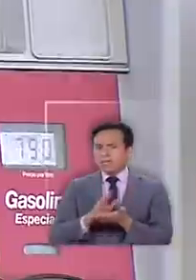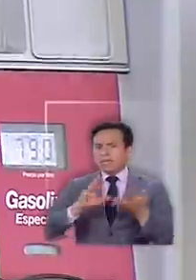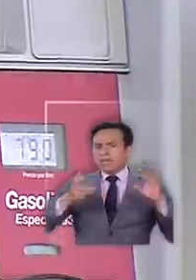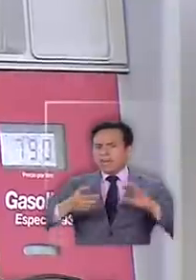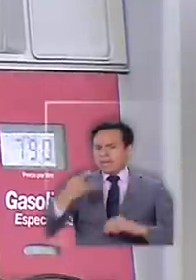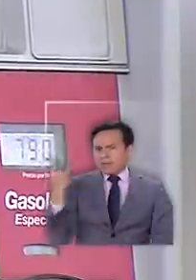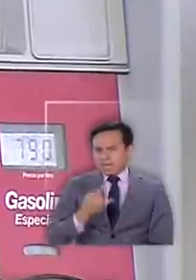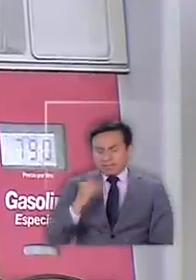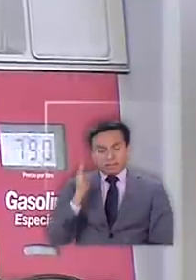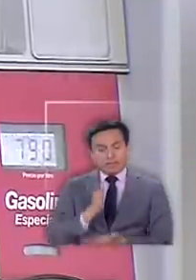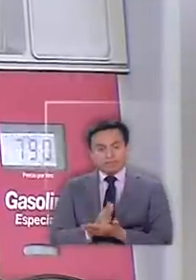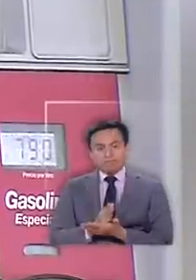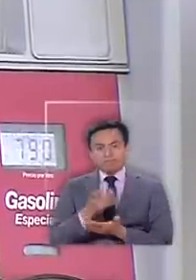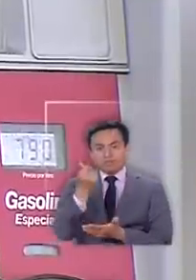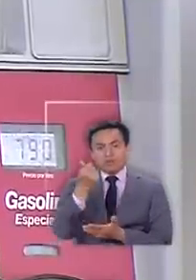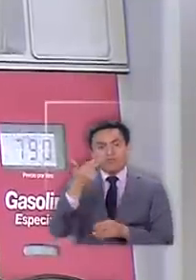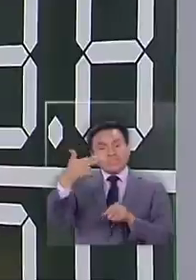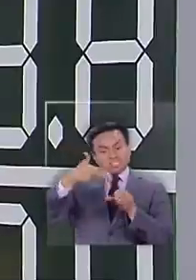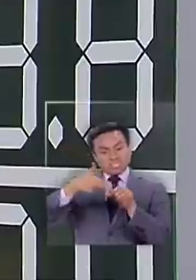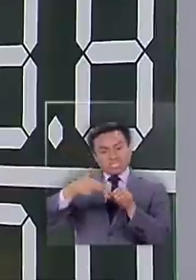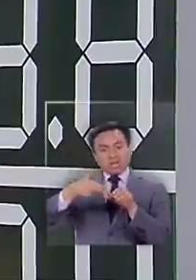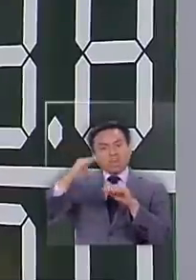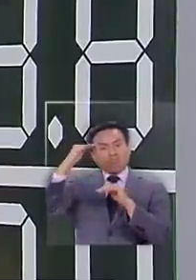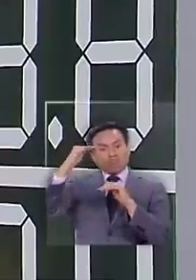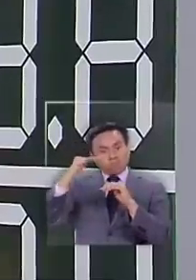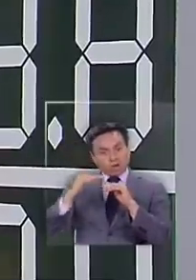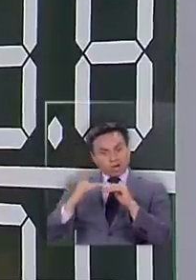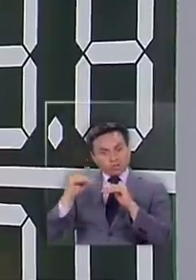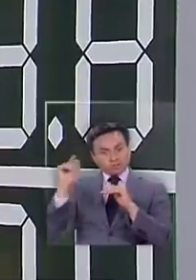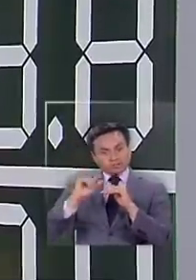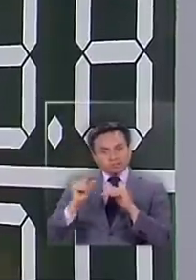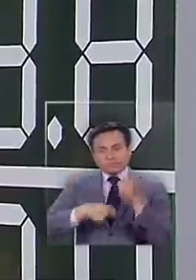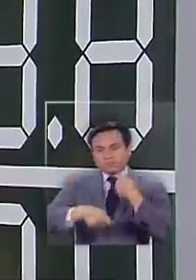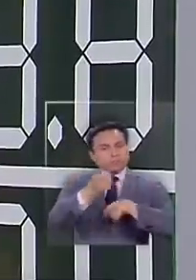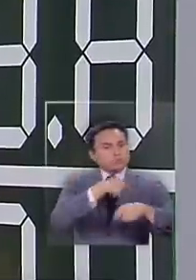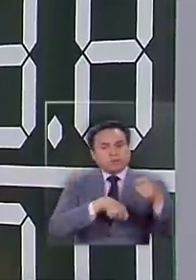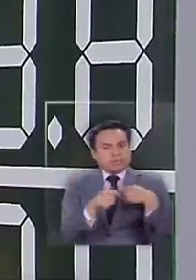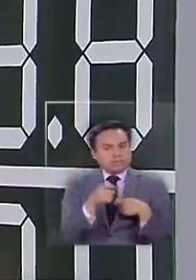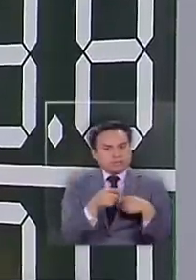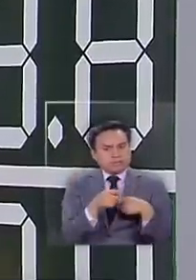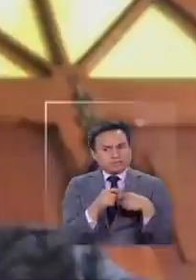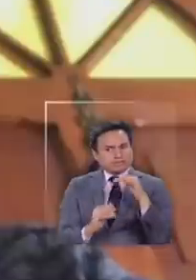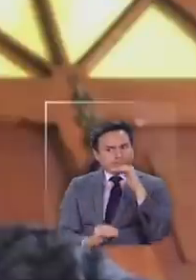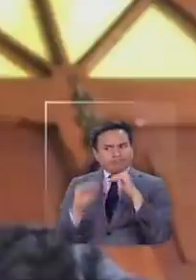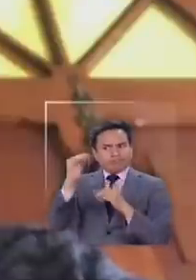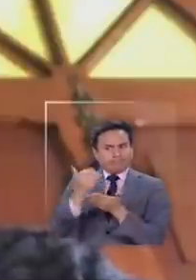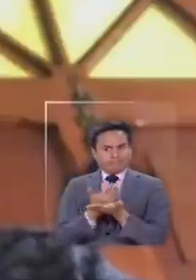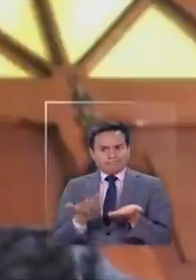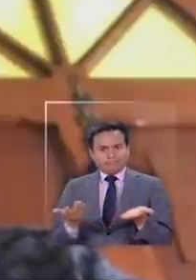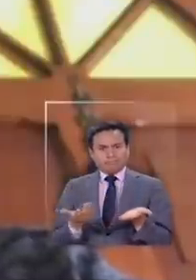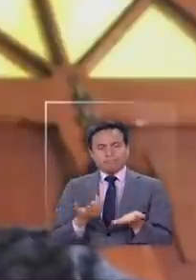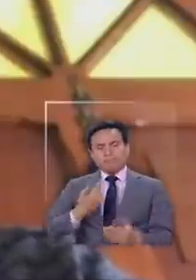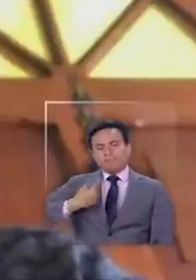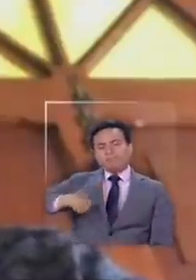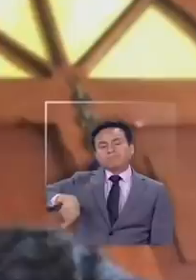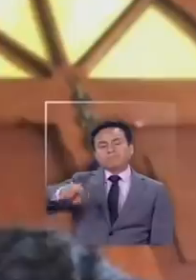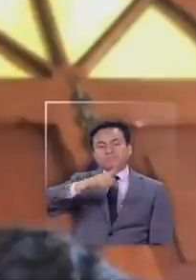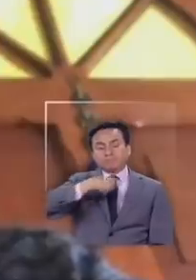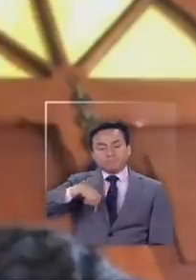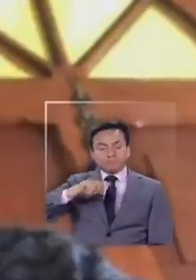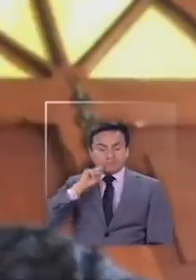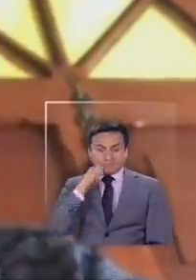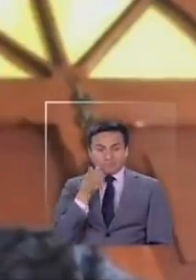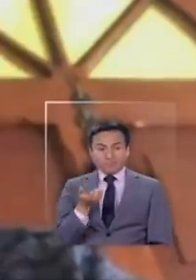emergencia y pese a que el precio de la benzina está bajando si no hay ventas no hay repunte. Tendríamos que empezar a